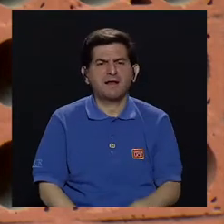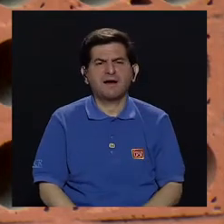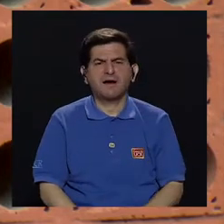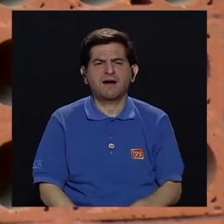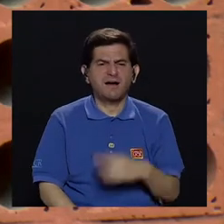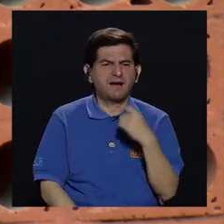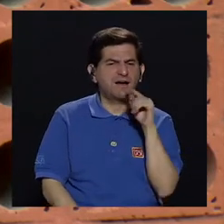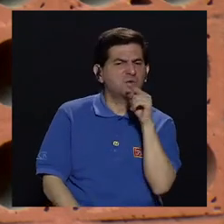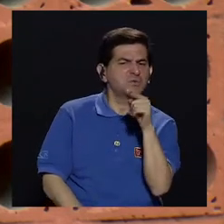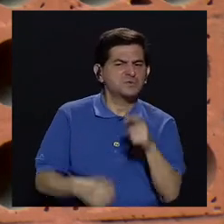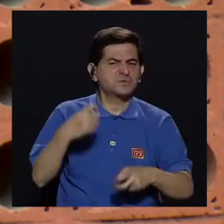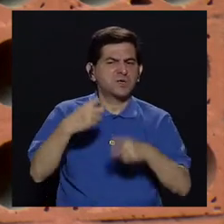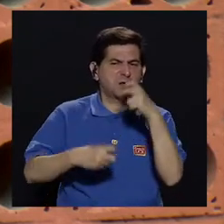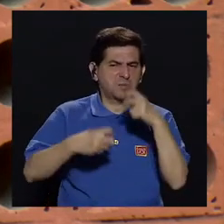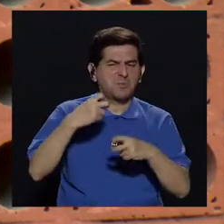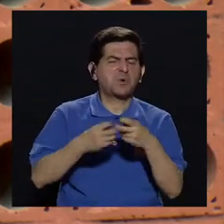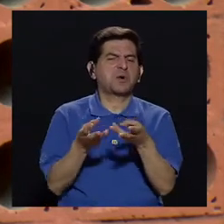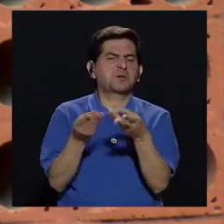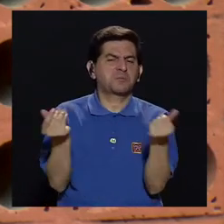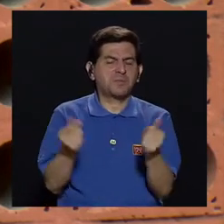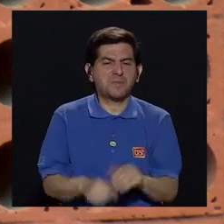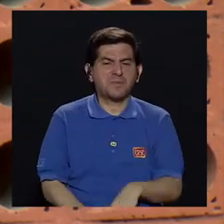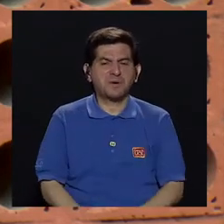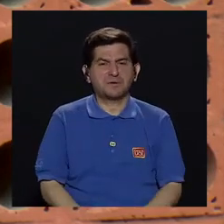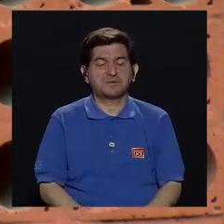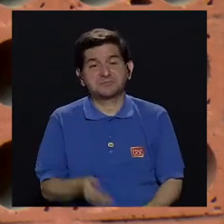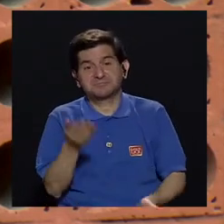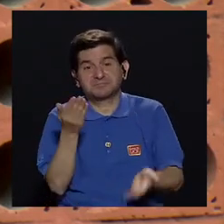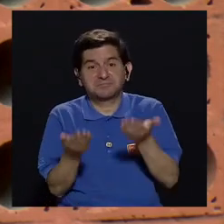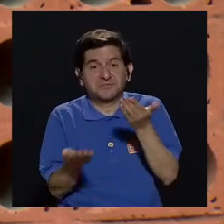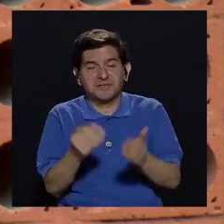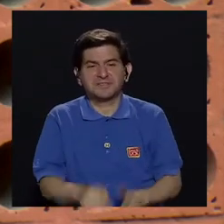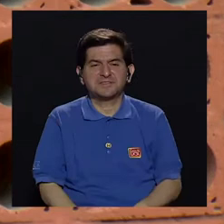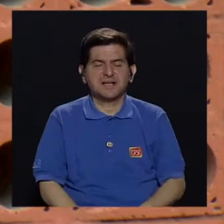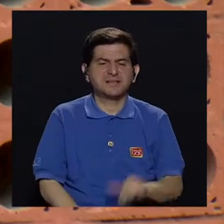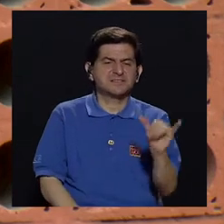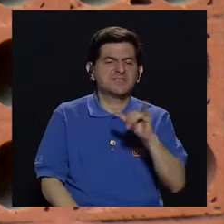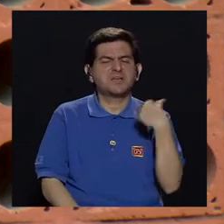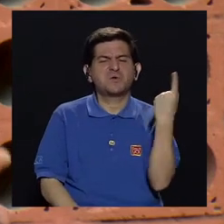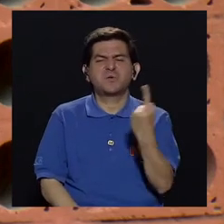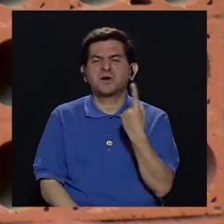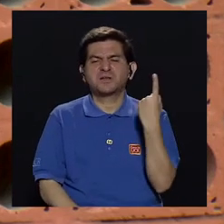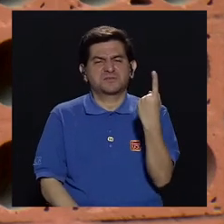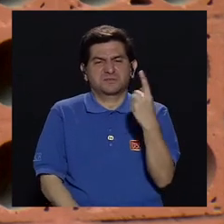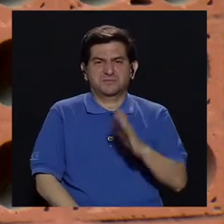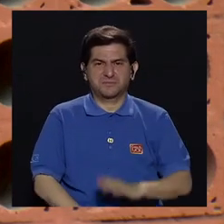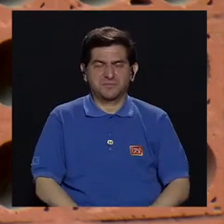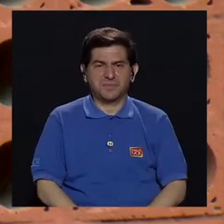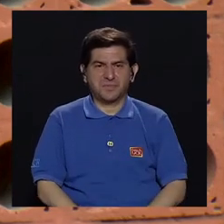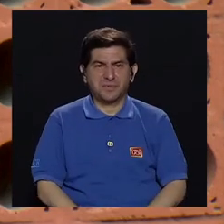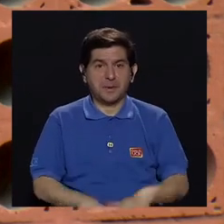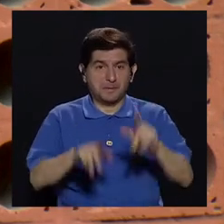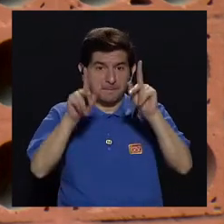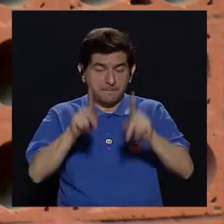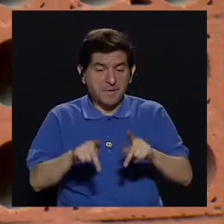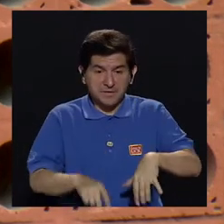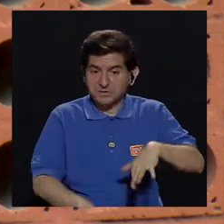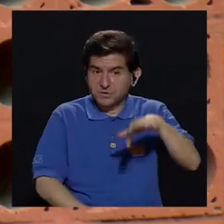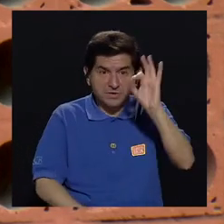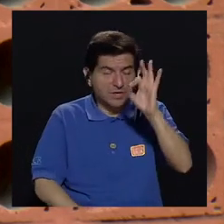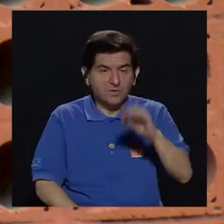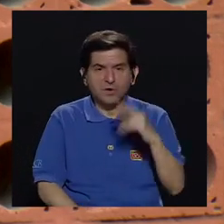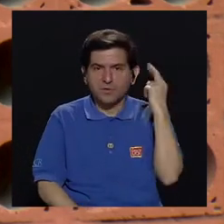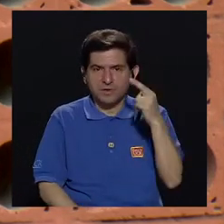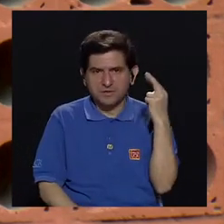te empiezan a tipificar cómo es que es problemática o es problemático, siempre le pasa lo mismo. O sea, la